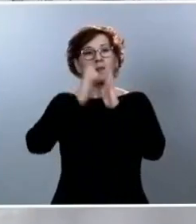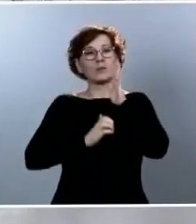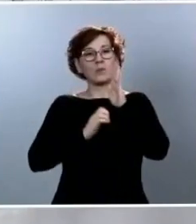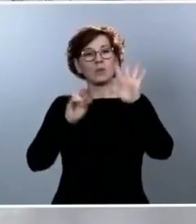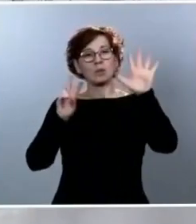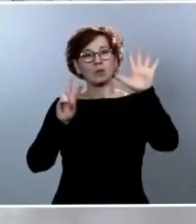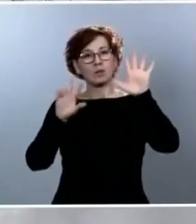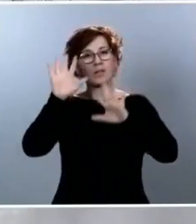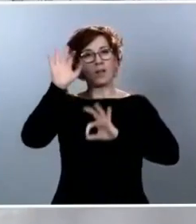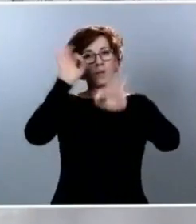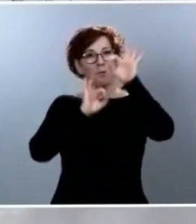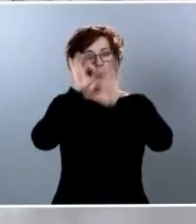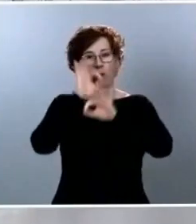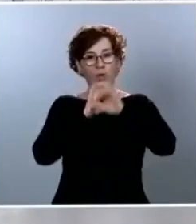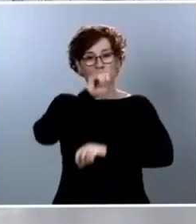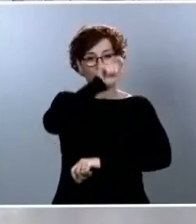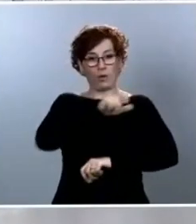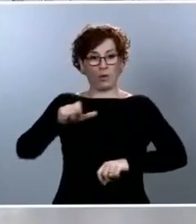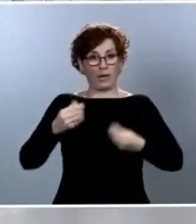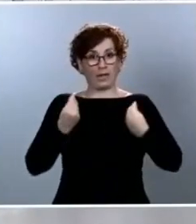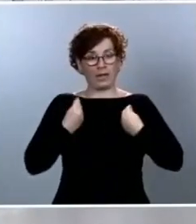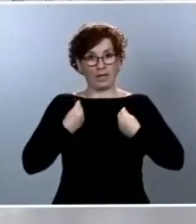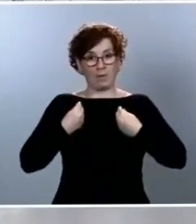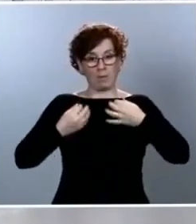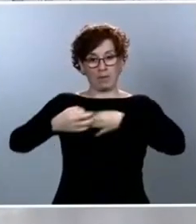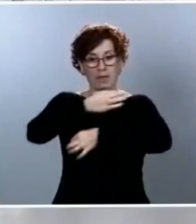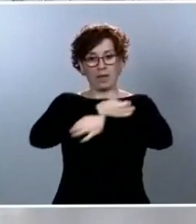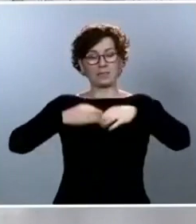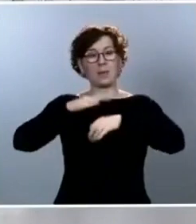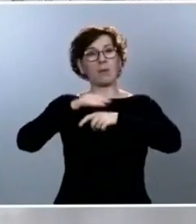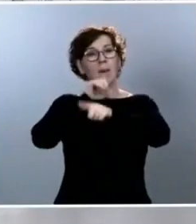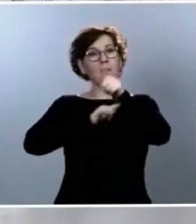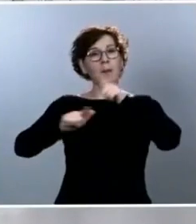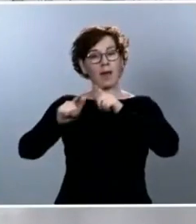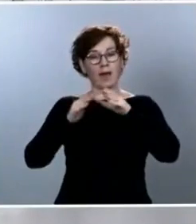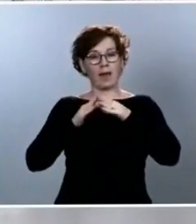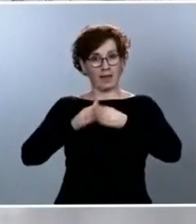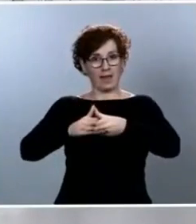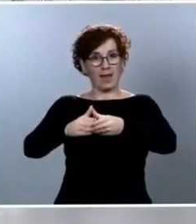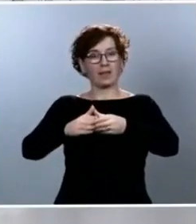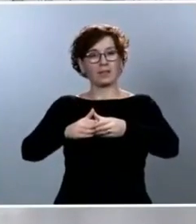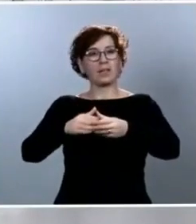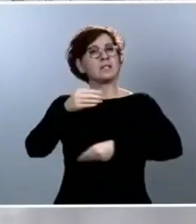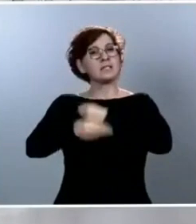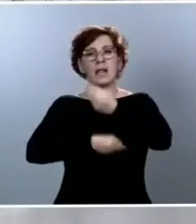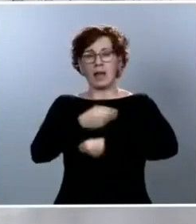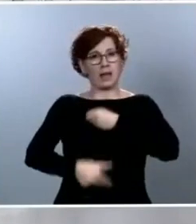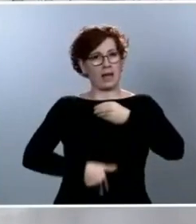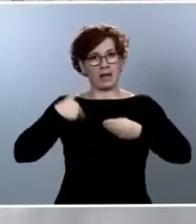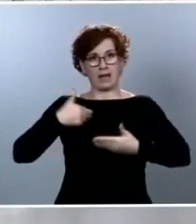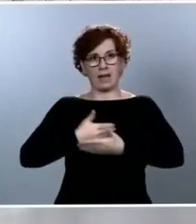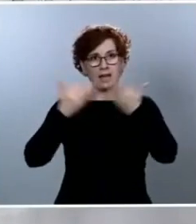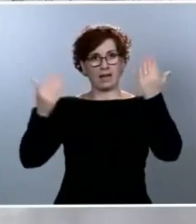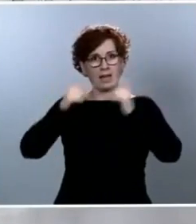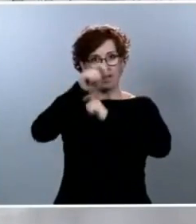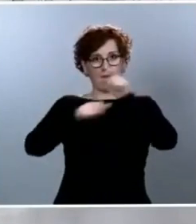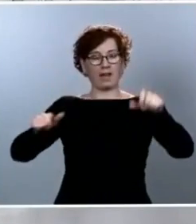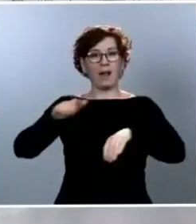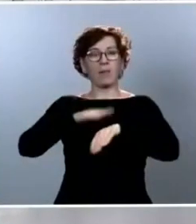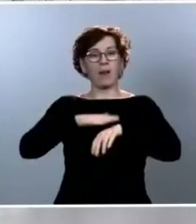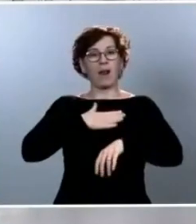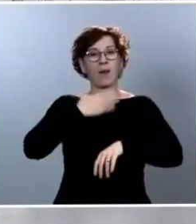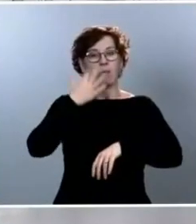islas en los trayectos aéreos y marítimos, se extiende al conjunto de los españoles como fórmula que permita refletar el turismo,